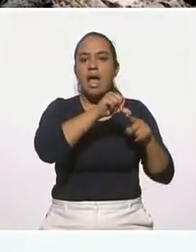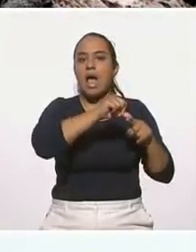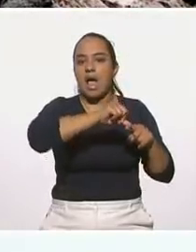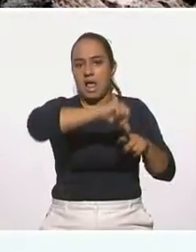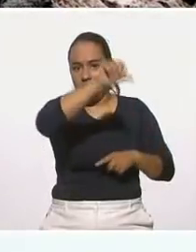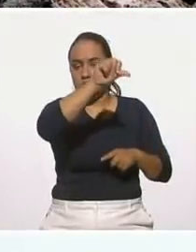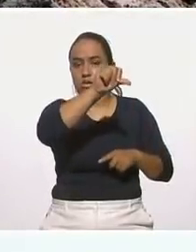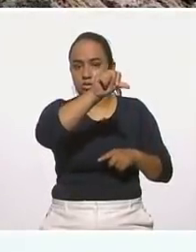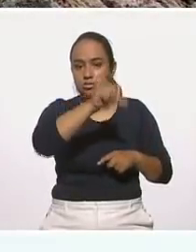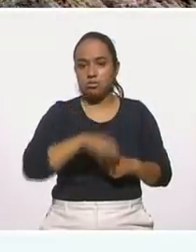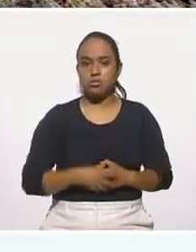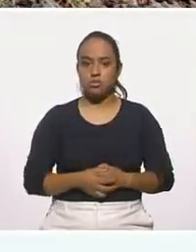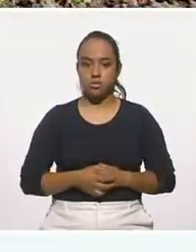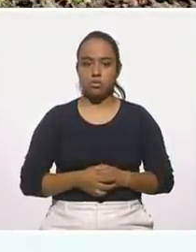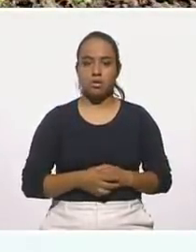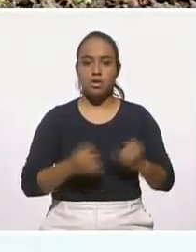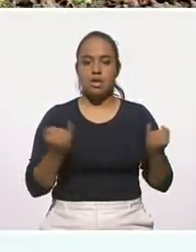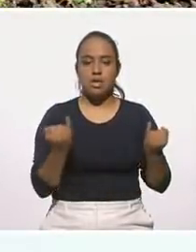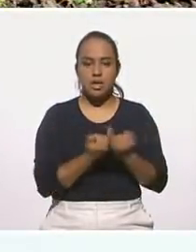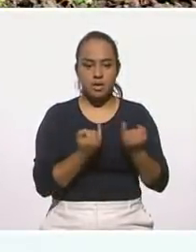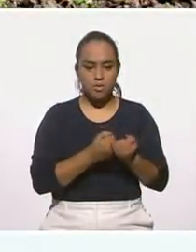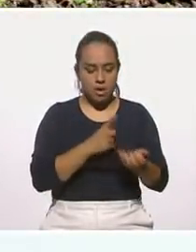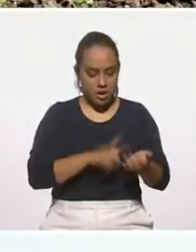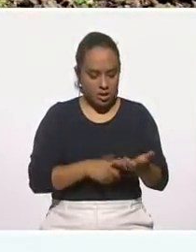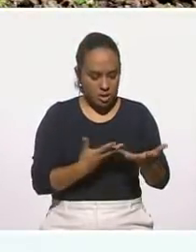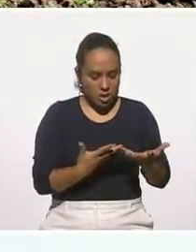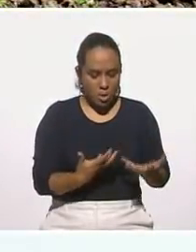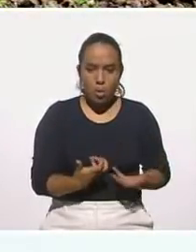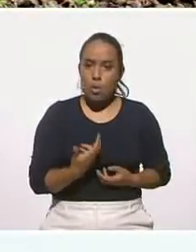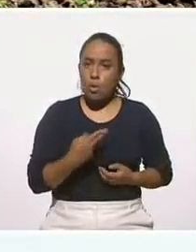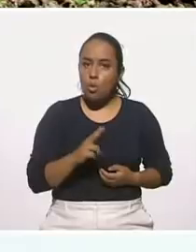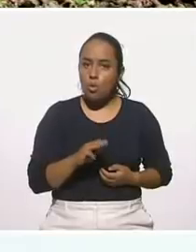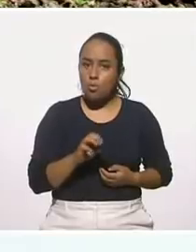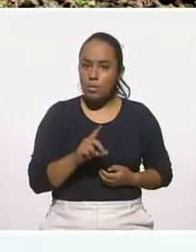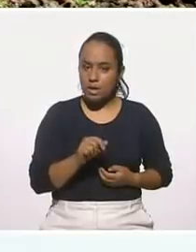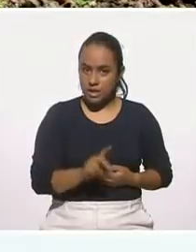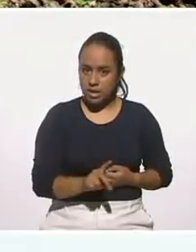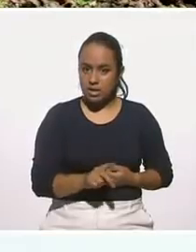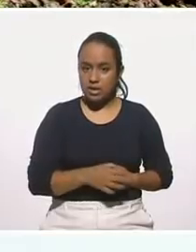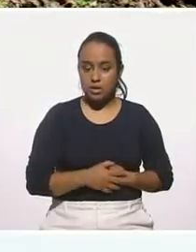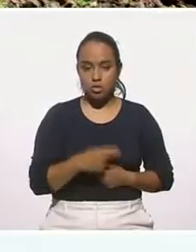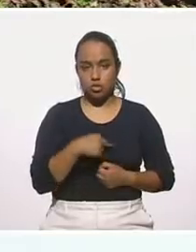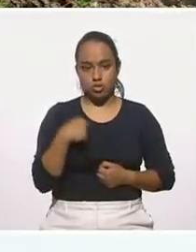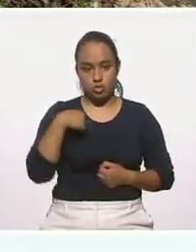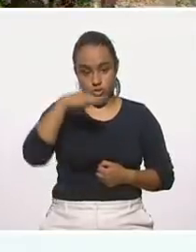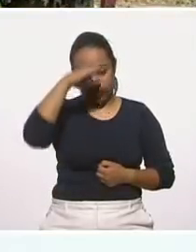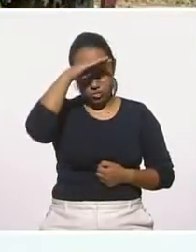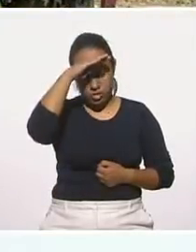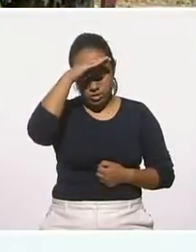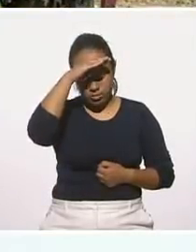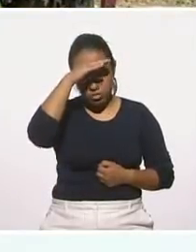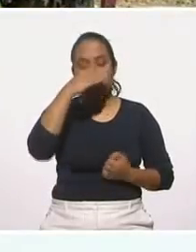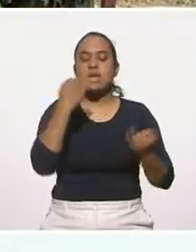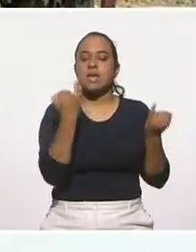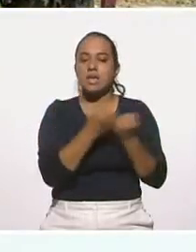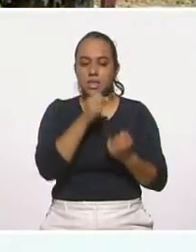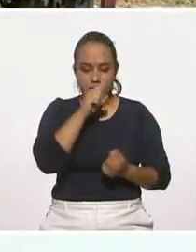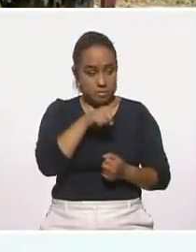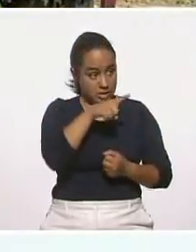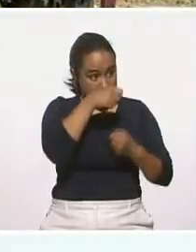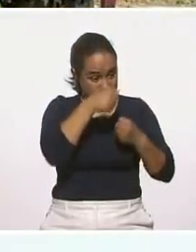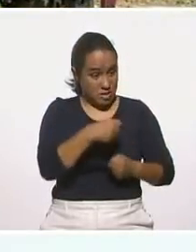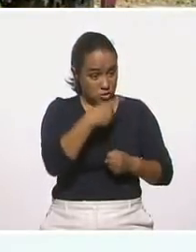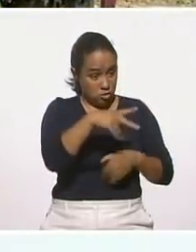por su humedad en la atmósfera. Por eso creemos considerable y aseguramos que el nopal de